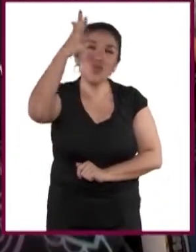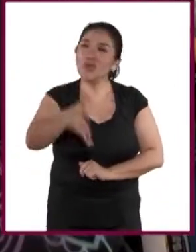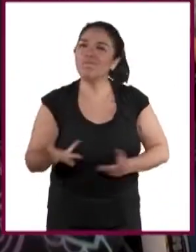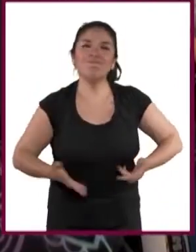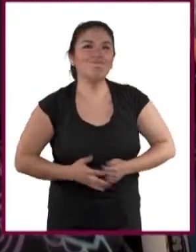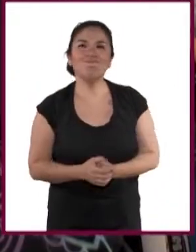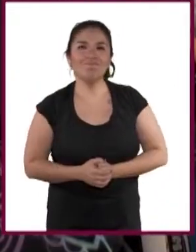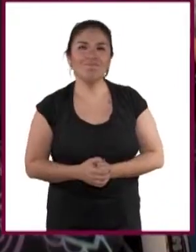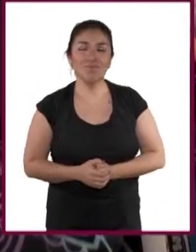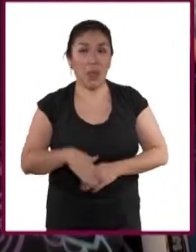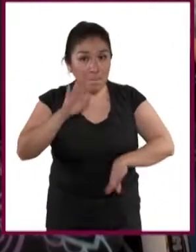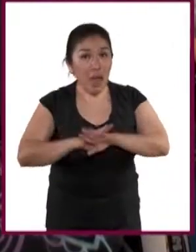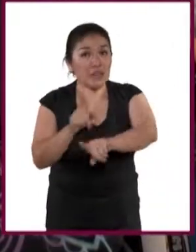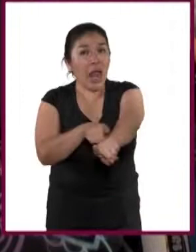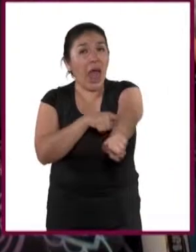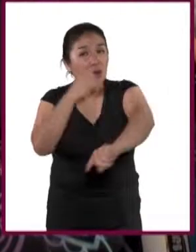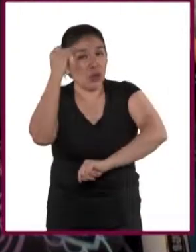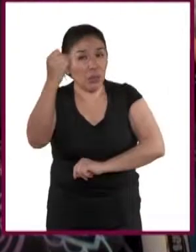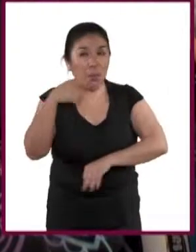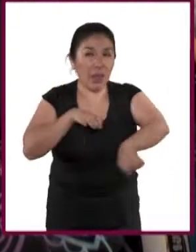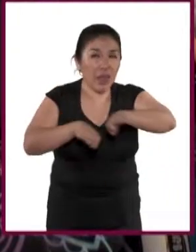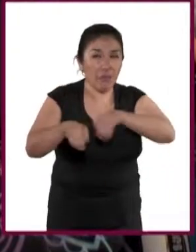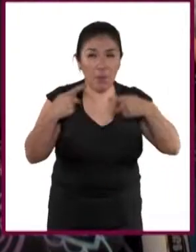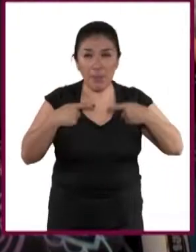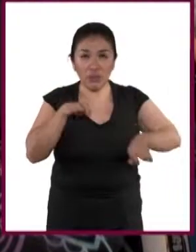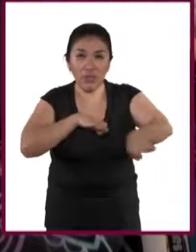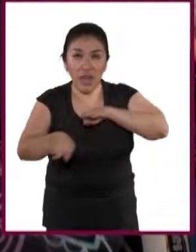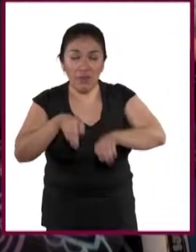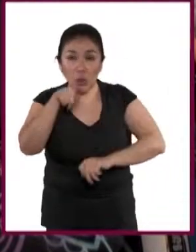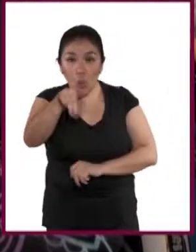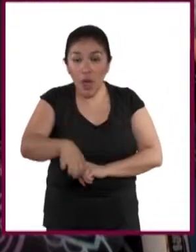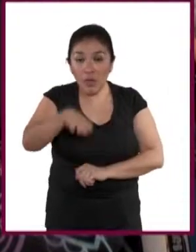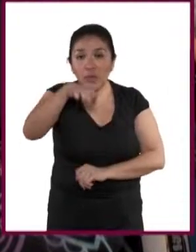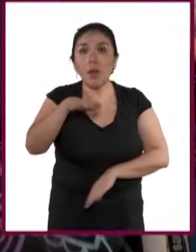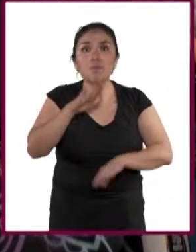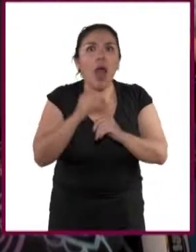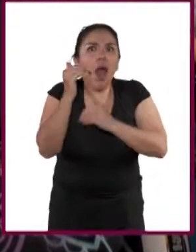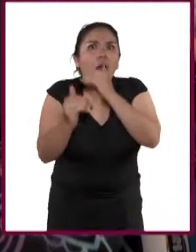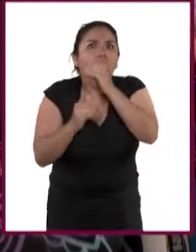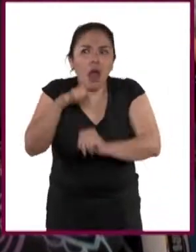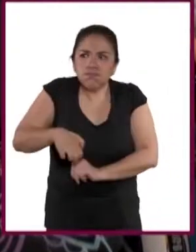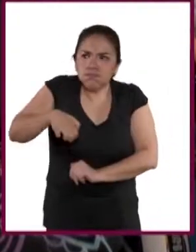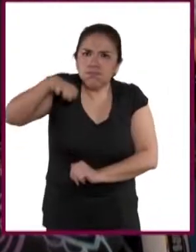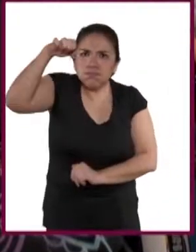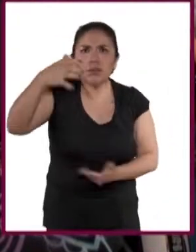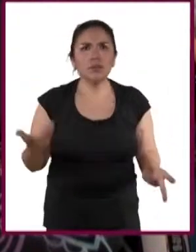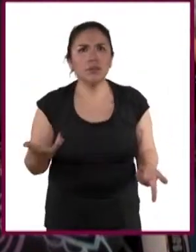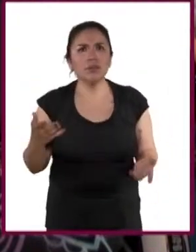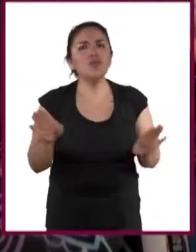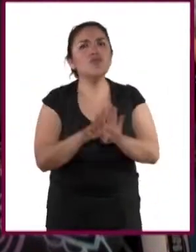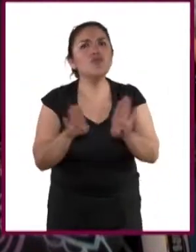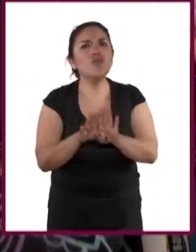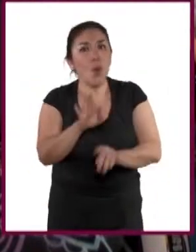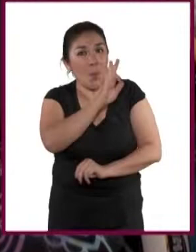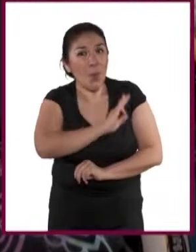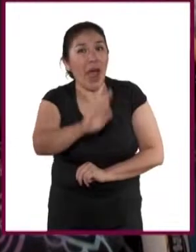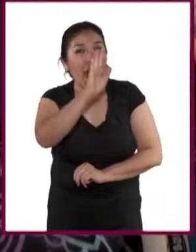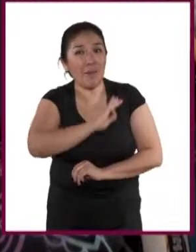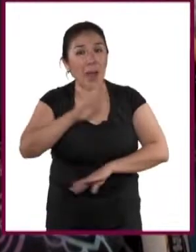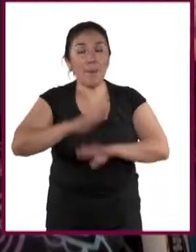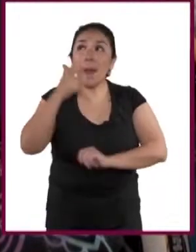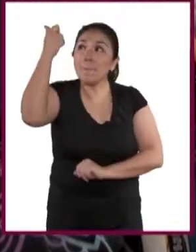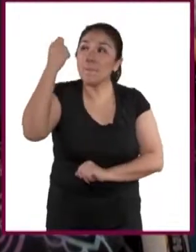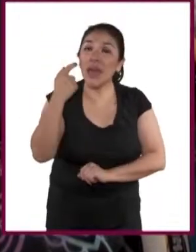alentadoras para el futuro. Alargar el periodo laboral de los trabajadores hasta edades muy avanzadas, cancelando